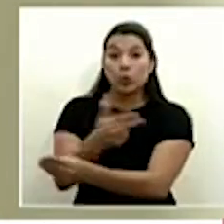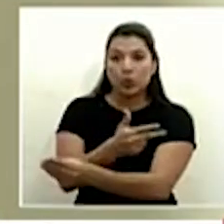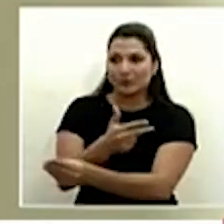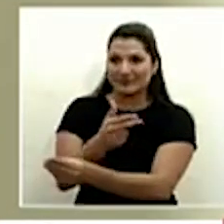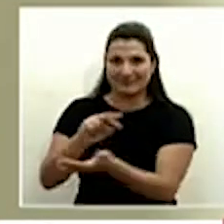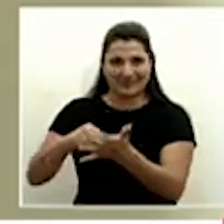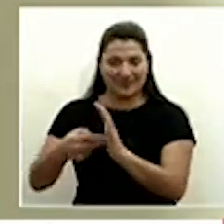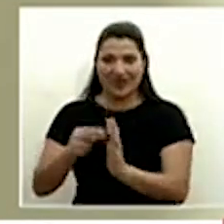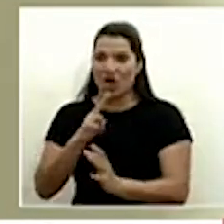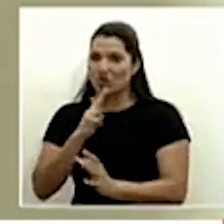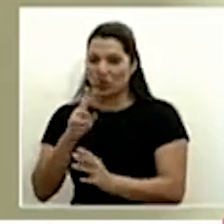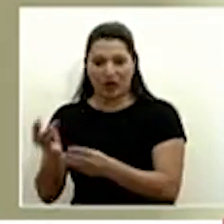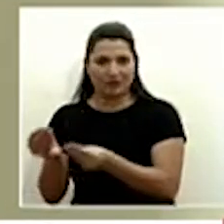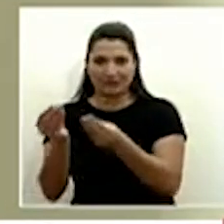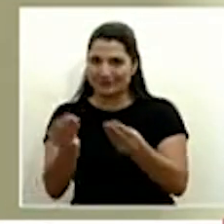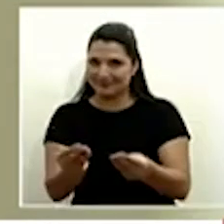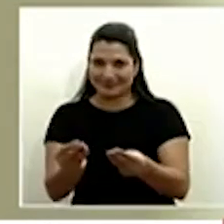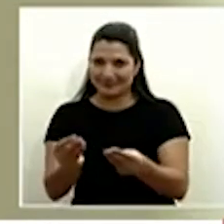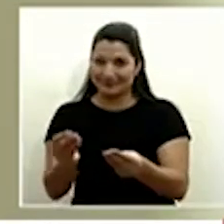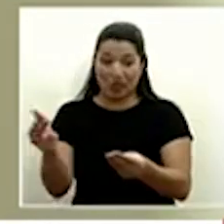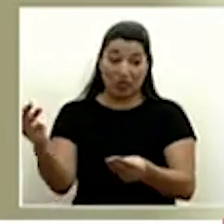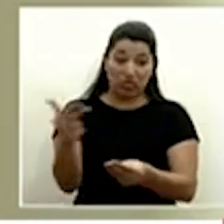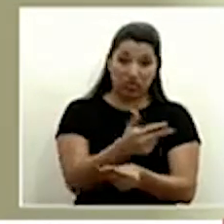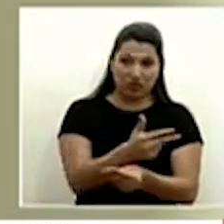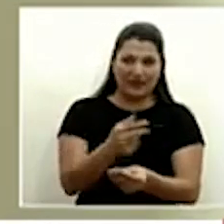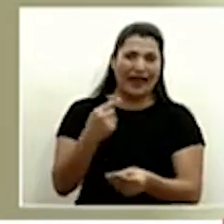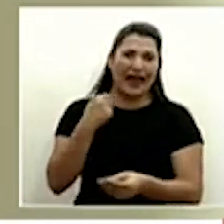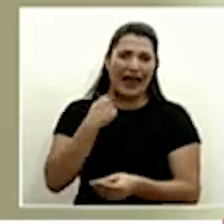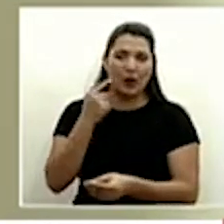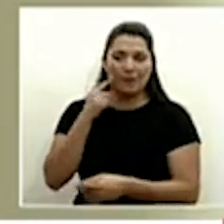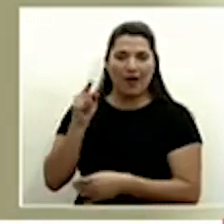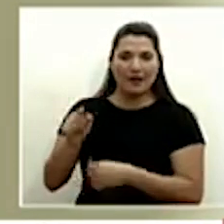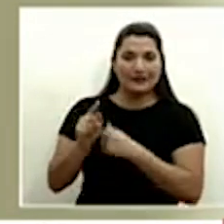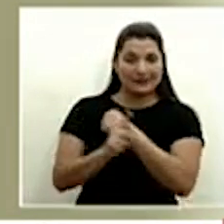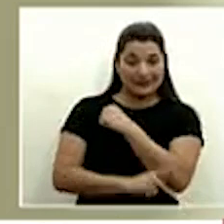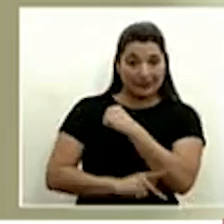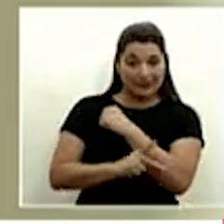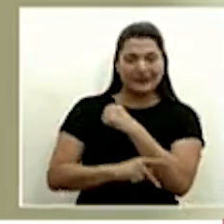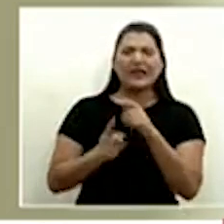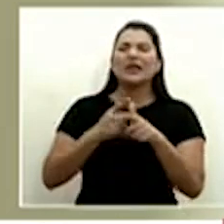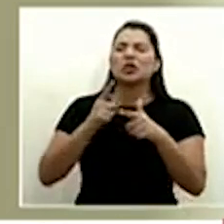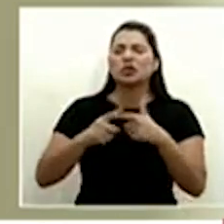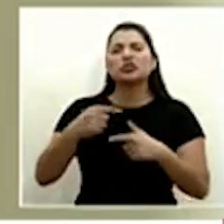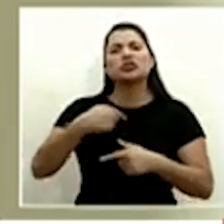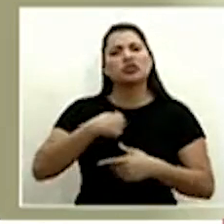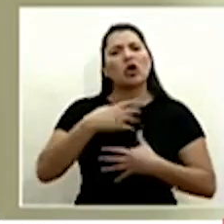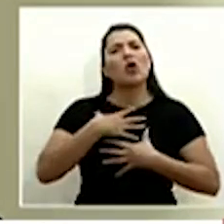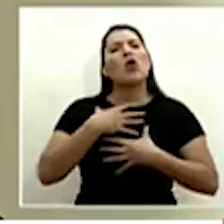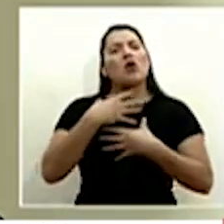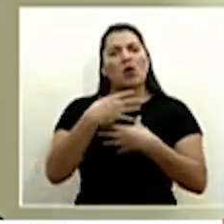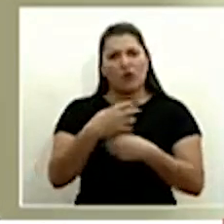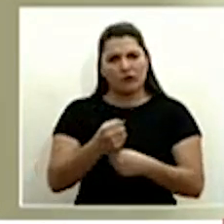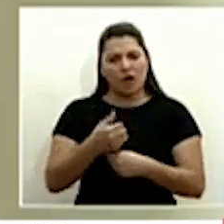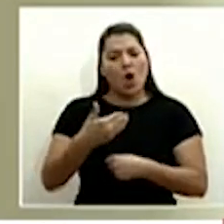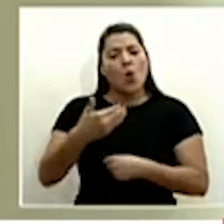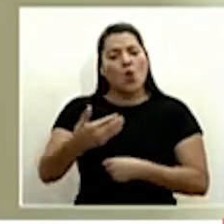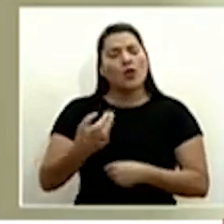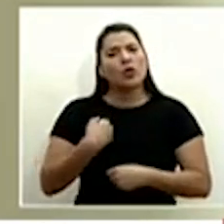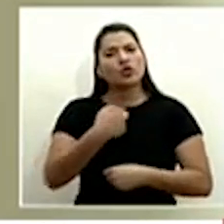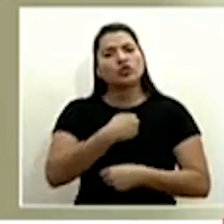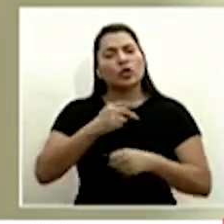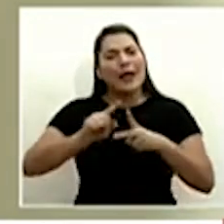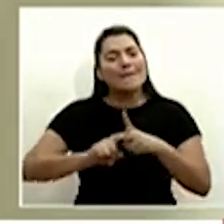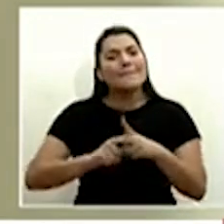lento el trasiego de las mercancías entre las fronteras entonces yo confío en que una vez que empecemos a aplicar